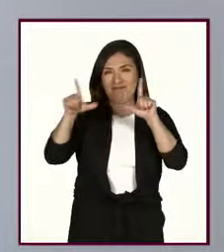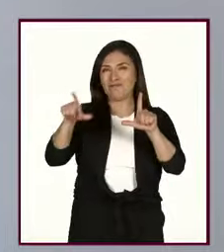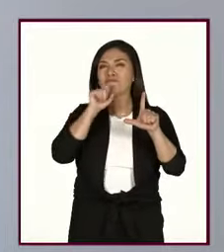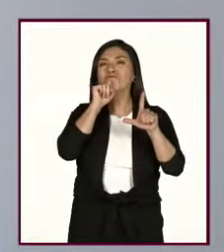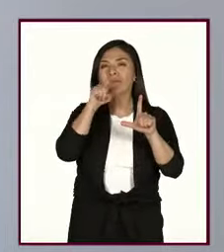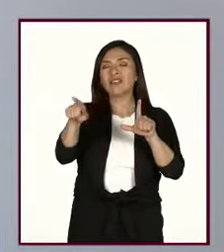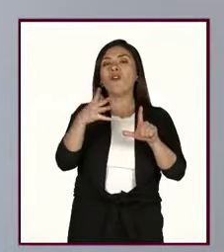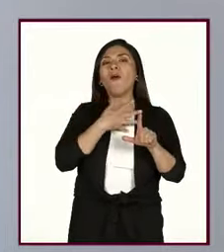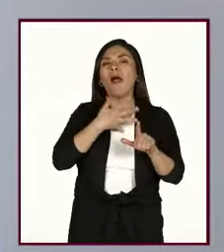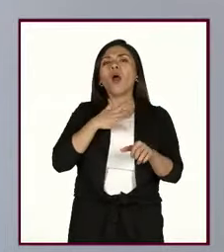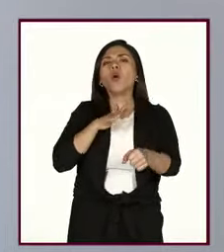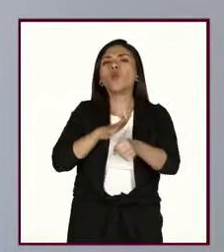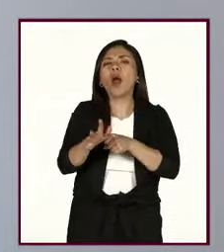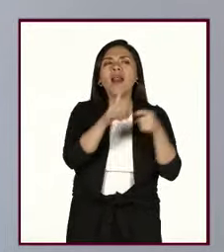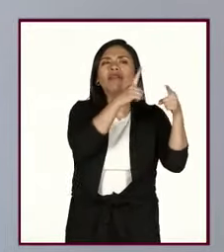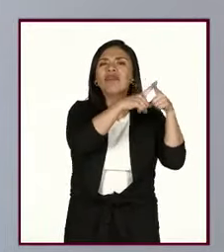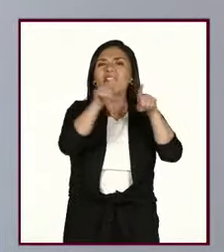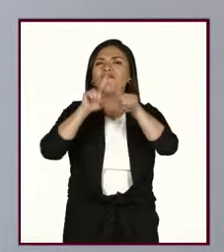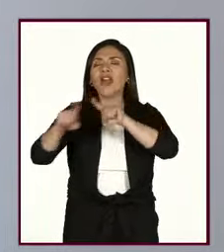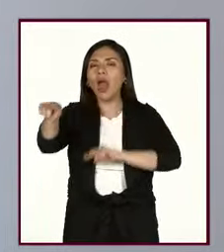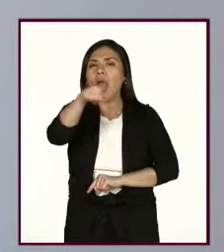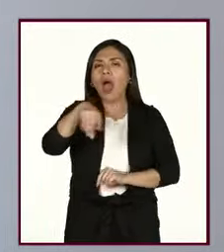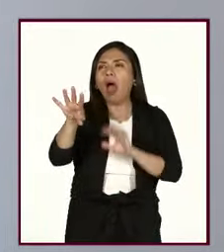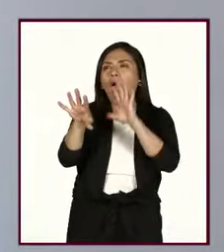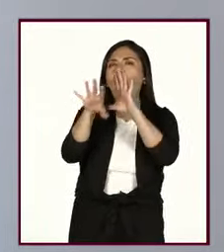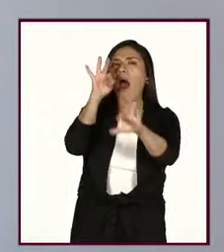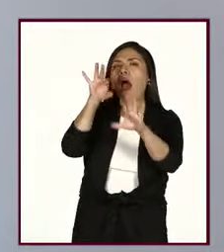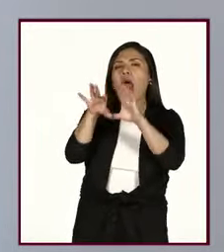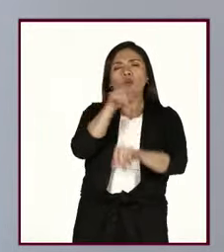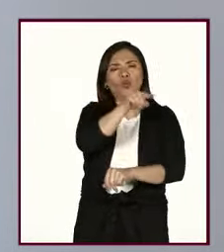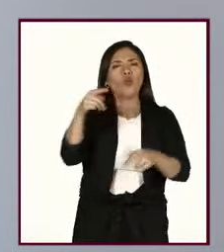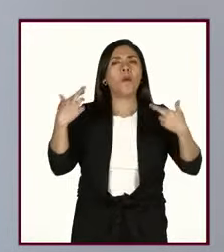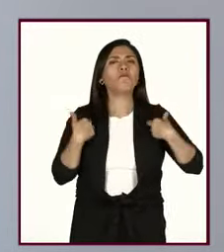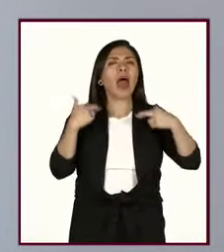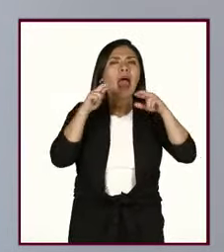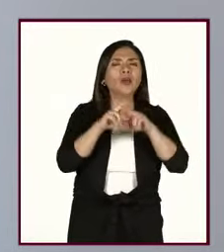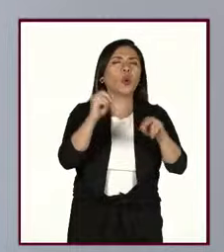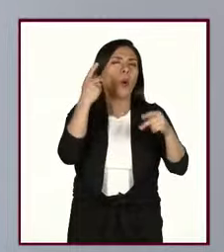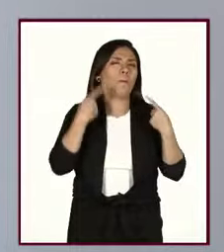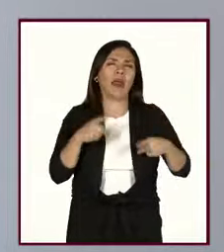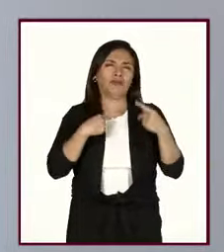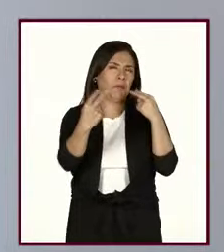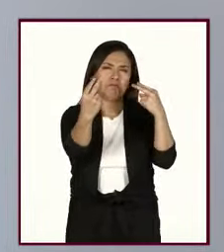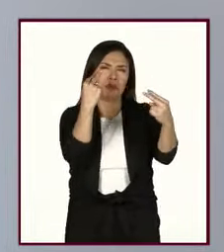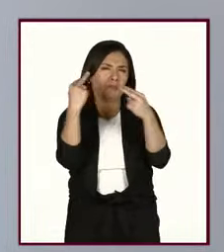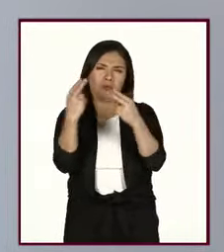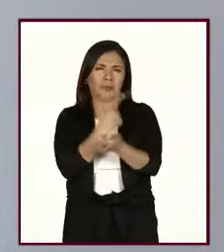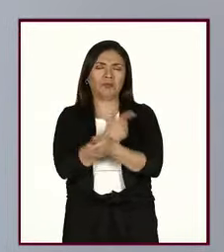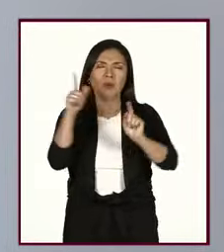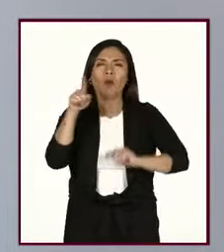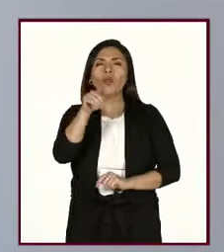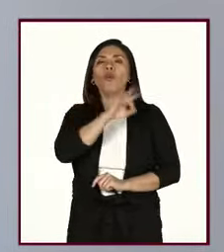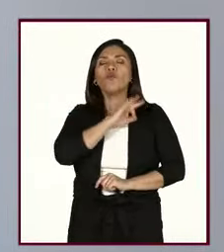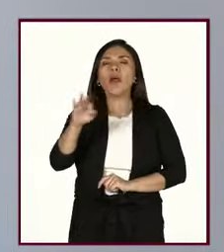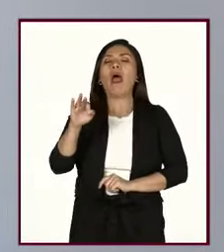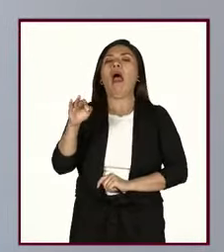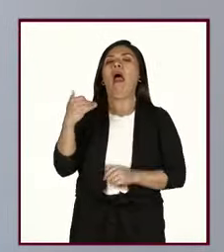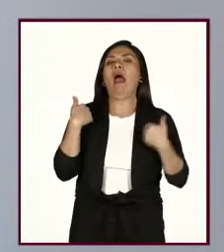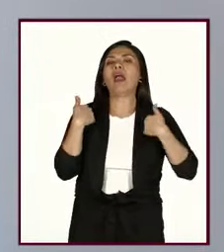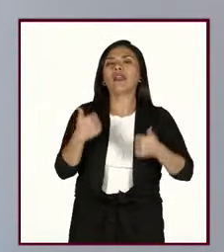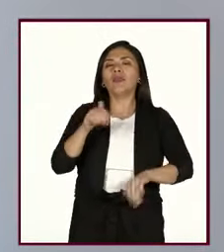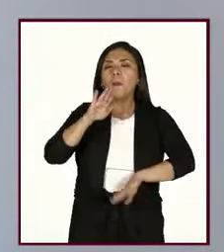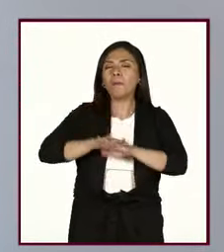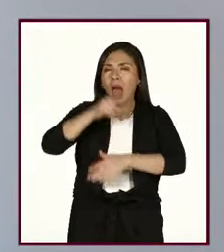diferencias que les van a permitir a ustedes, a los docentes o a quienes no se escuchan, dar elementos para el